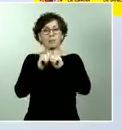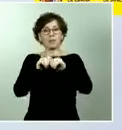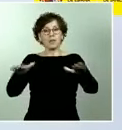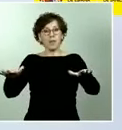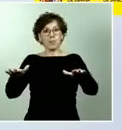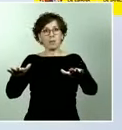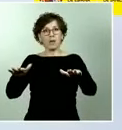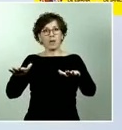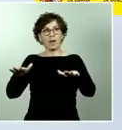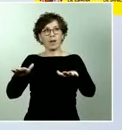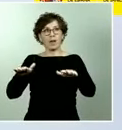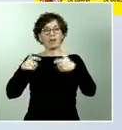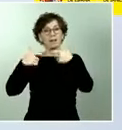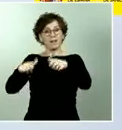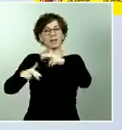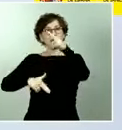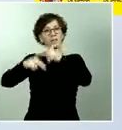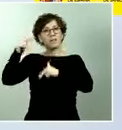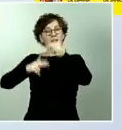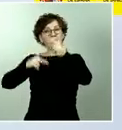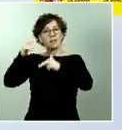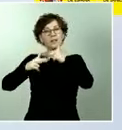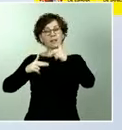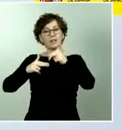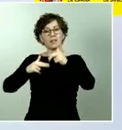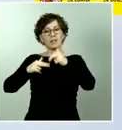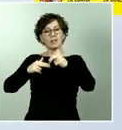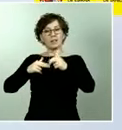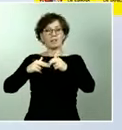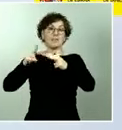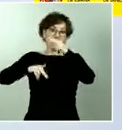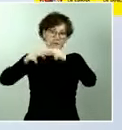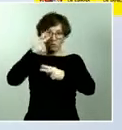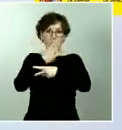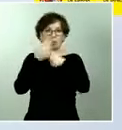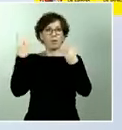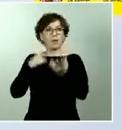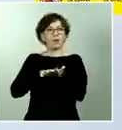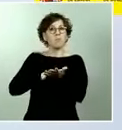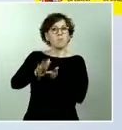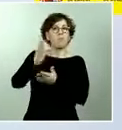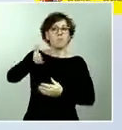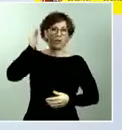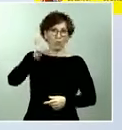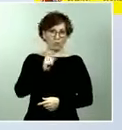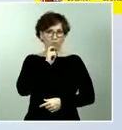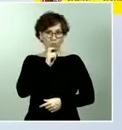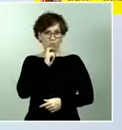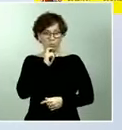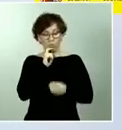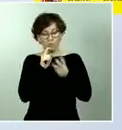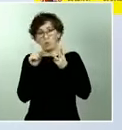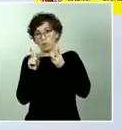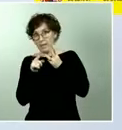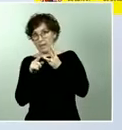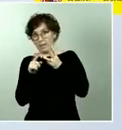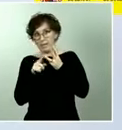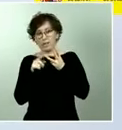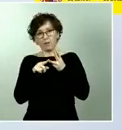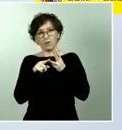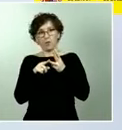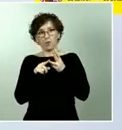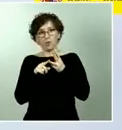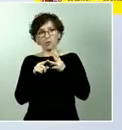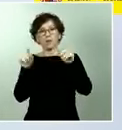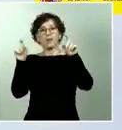estamos trabajando sobre ello y un tercer nivel que tiene que ver con el impacto de nuestras empresas públicas